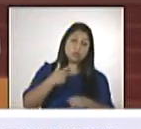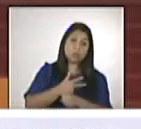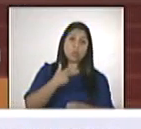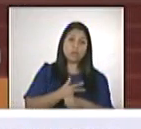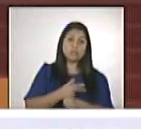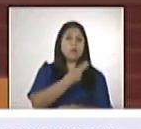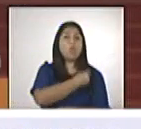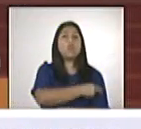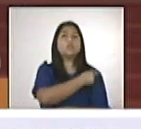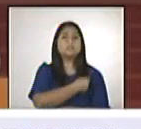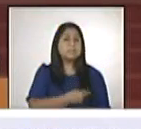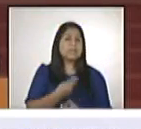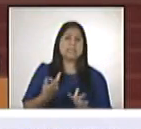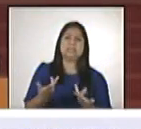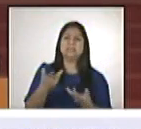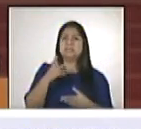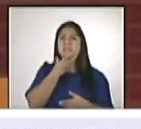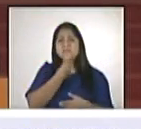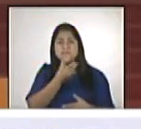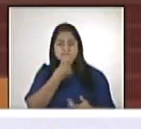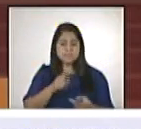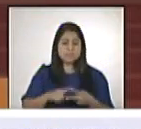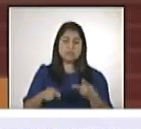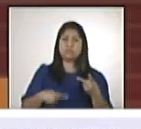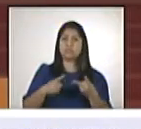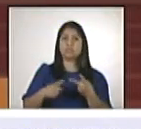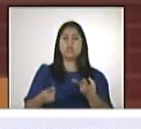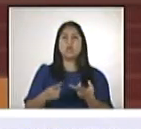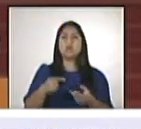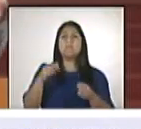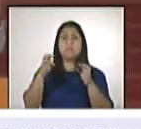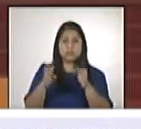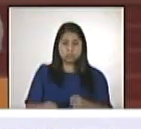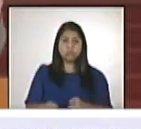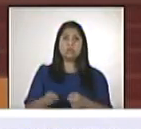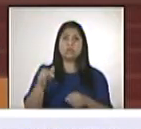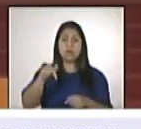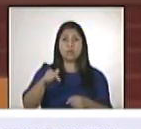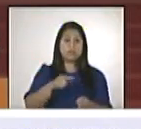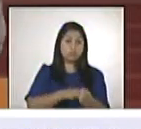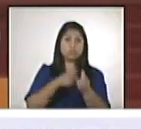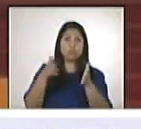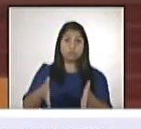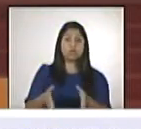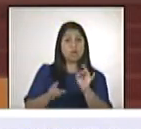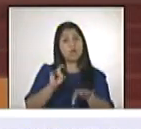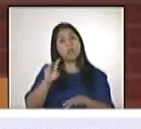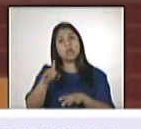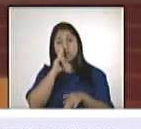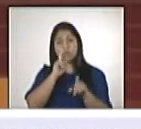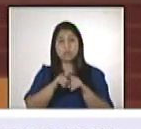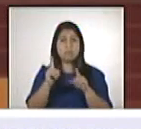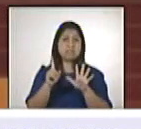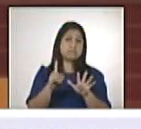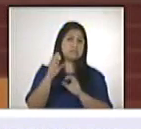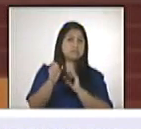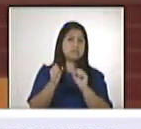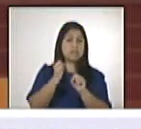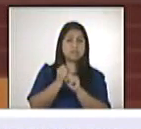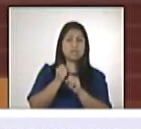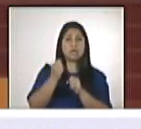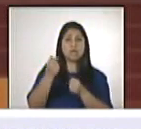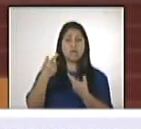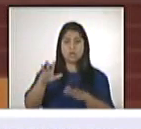hospitales obsoletos, con personas que a duras penas, en muchos de los casos superan los 60 años de edad,